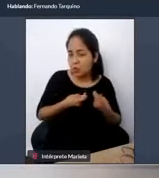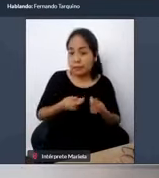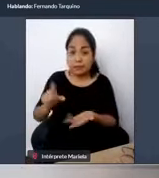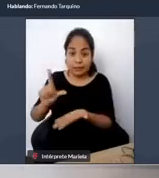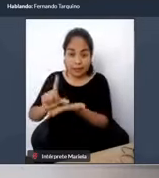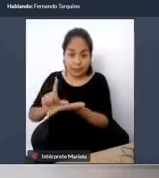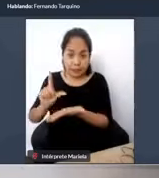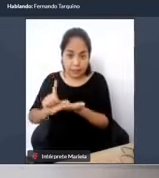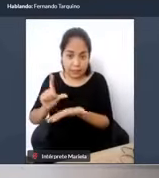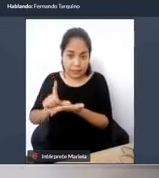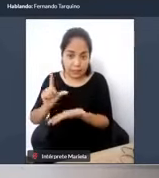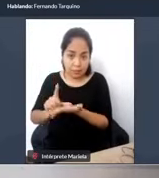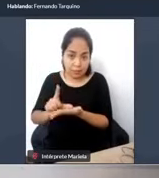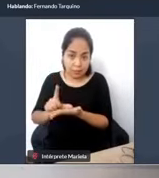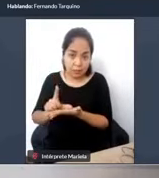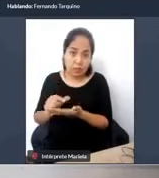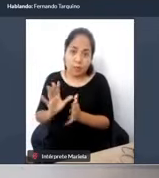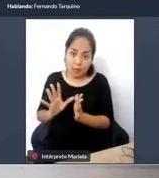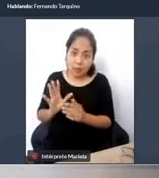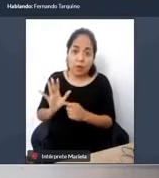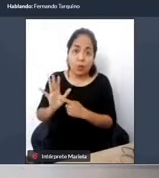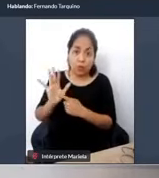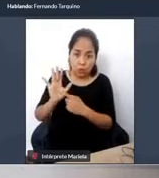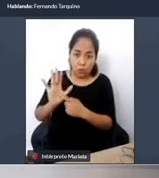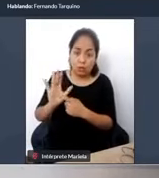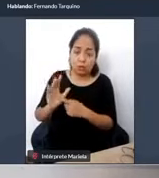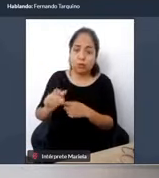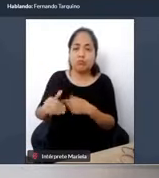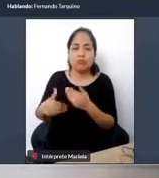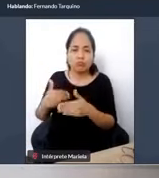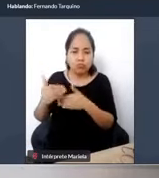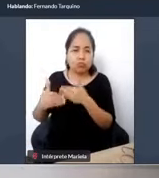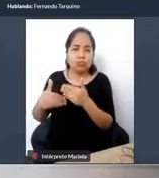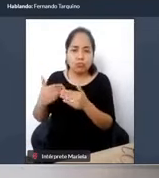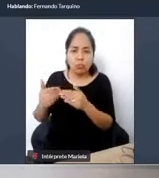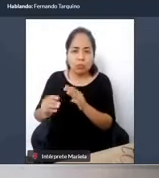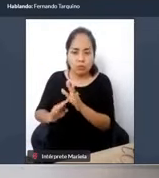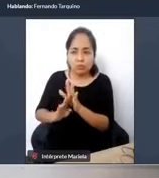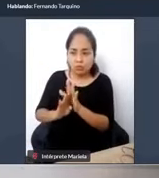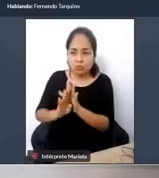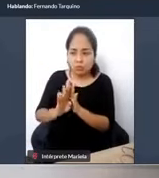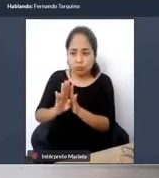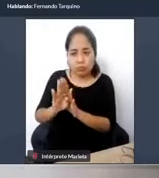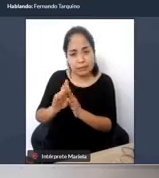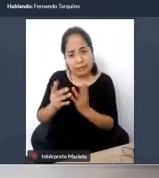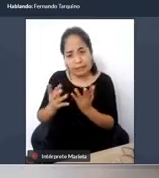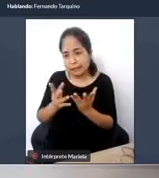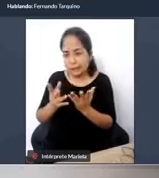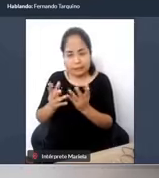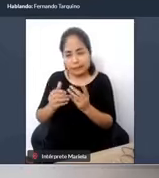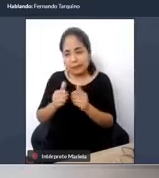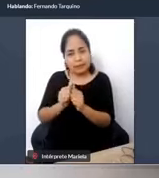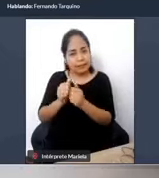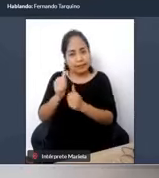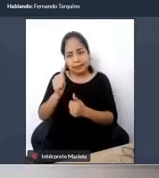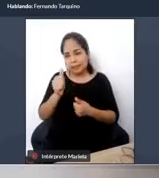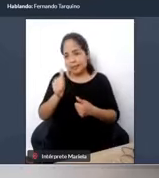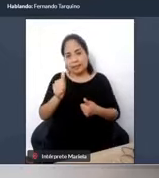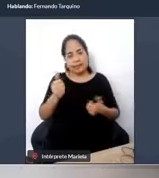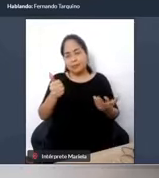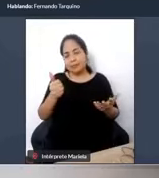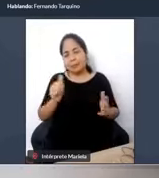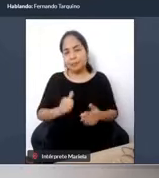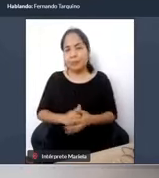están, como vamos a ver dentro de un momento, en proceso de desarrollo, están bastante lejos de esto, ¿no? Entonces,